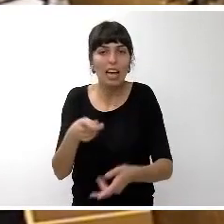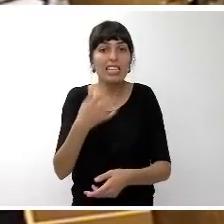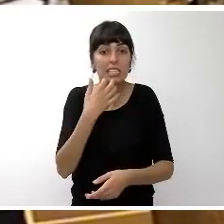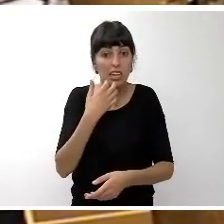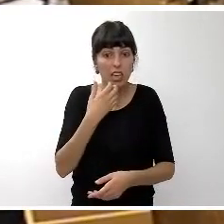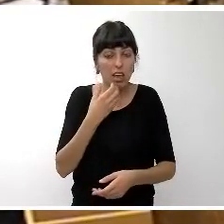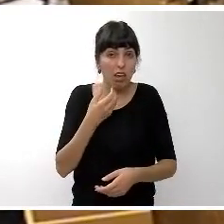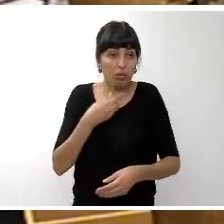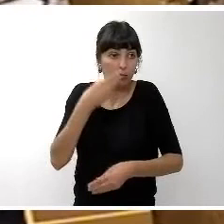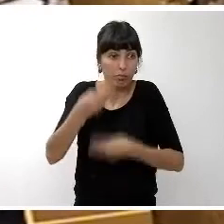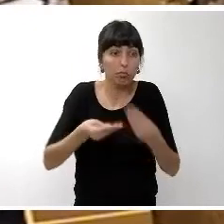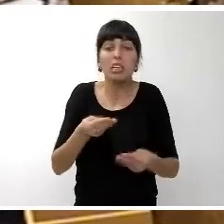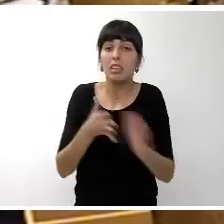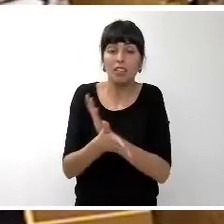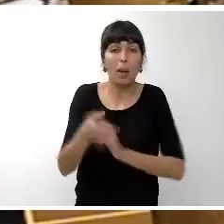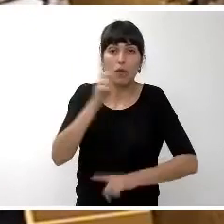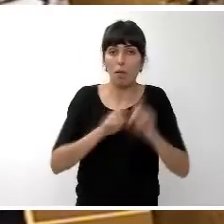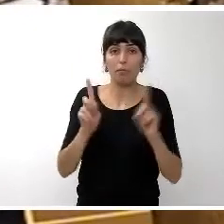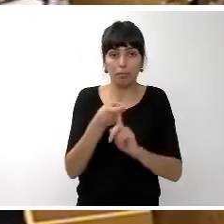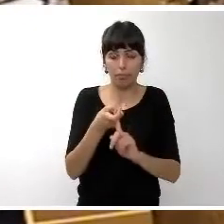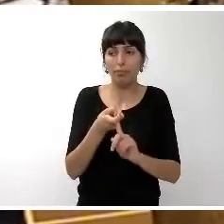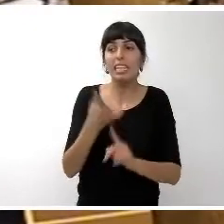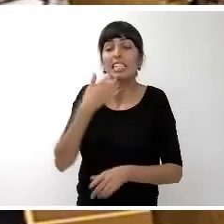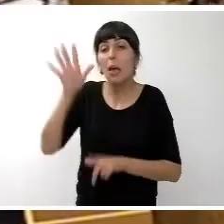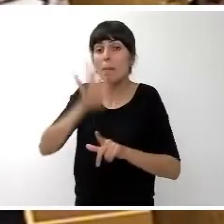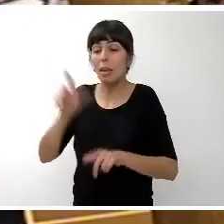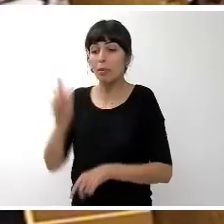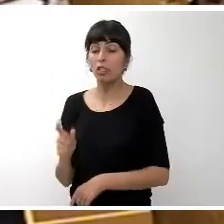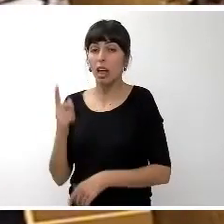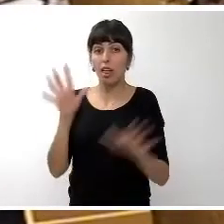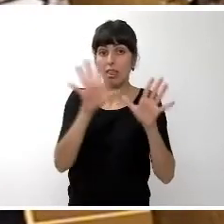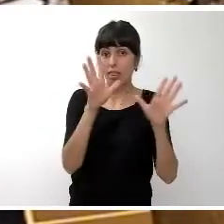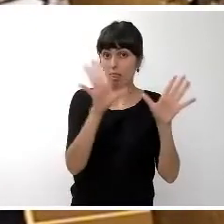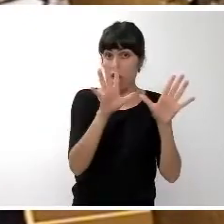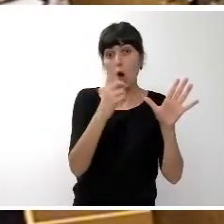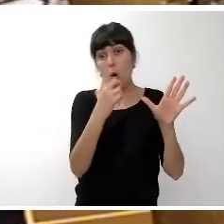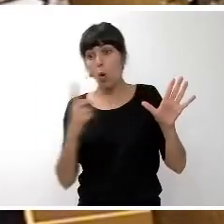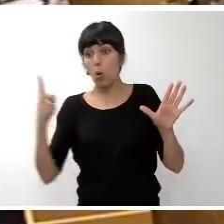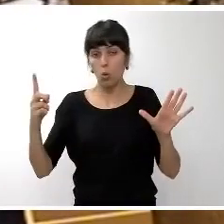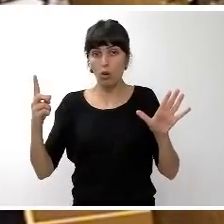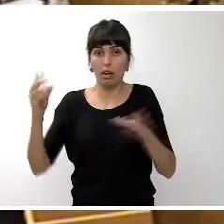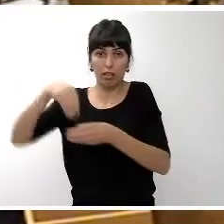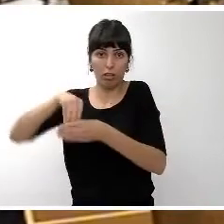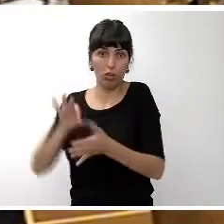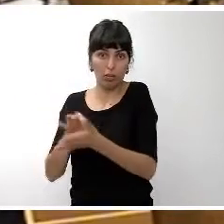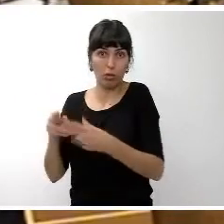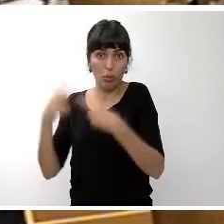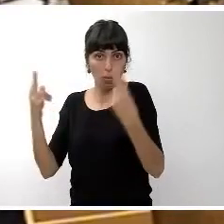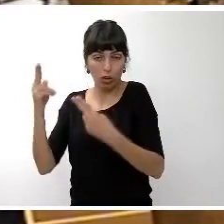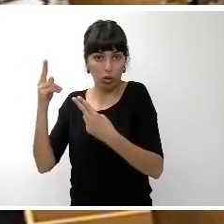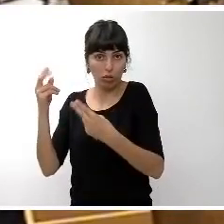si en España en lugar de una persona adulta de cada diez trabajando en los servicios públicos del estado del bienestar